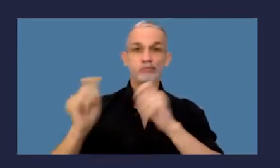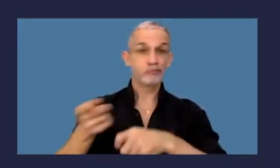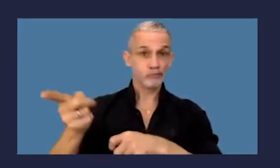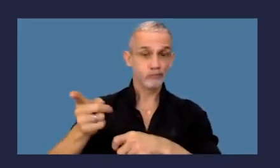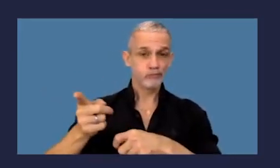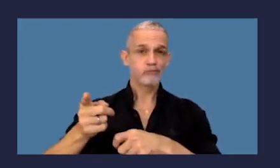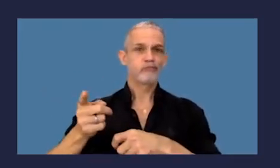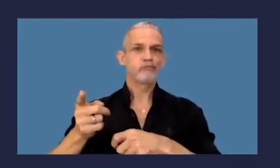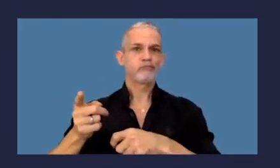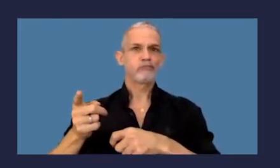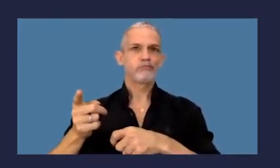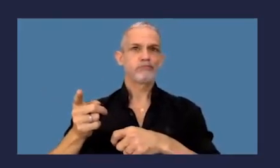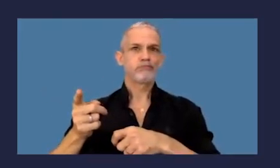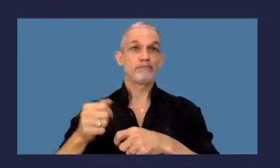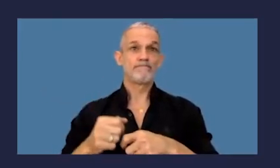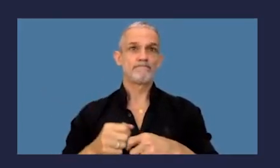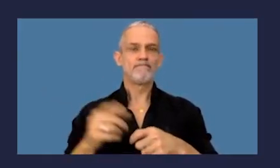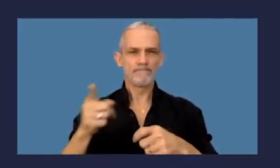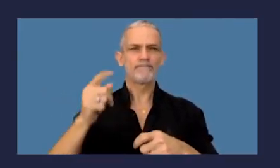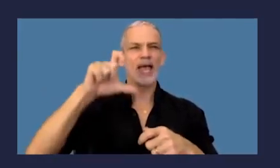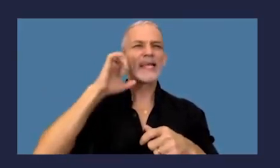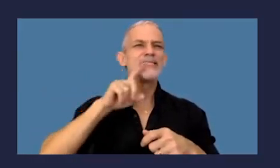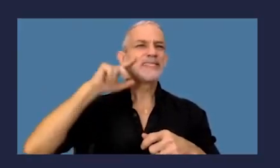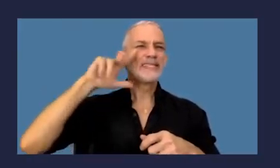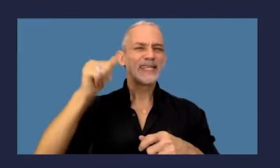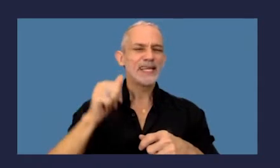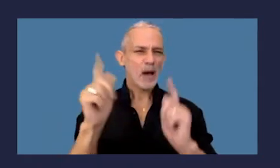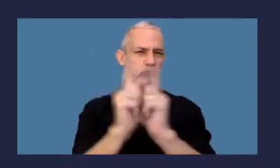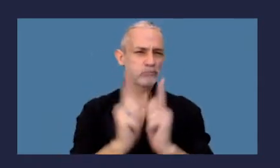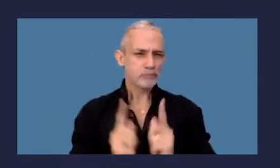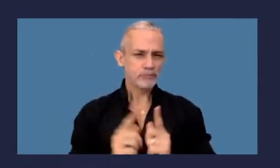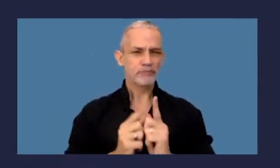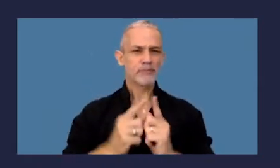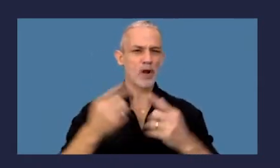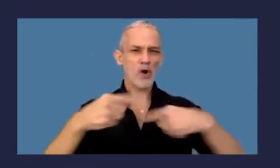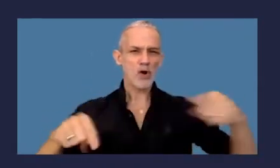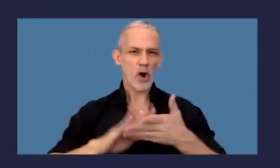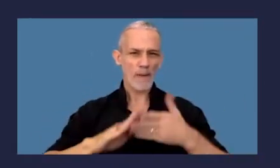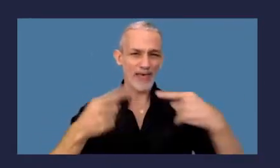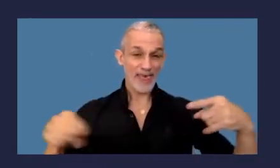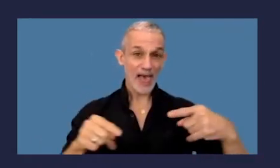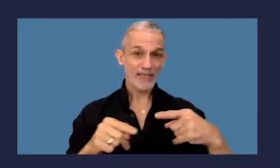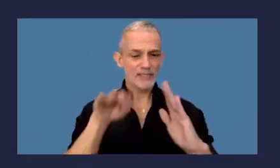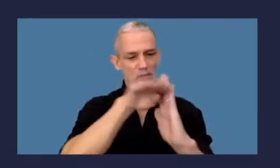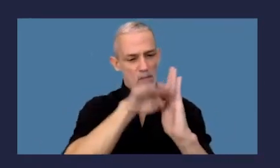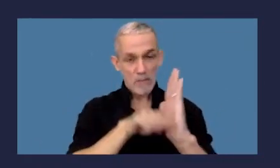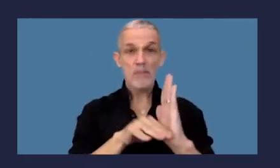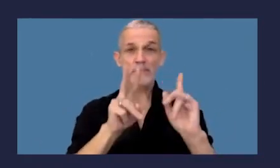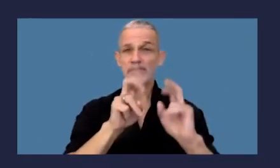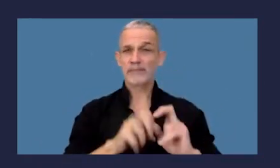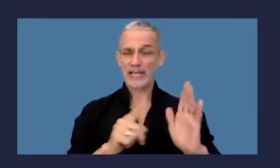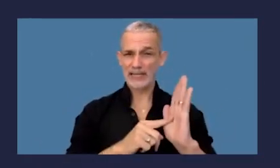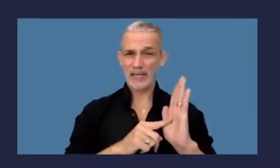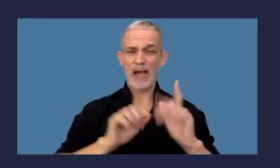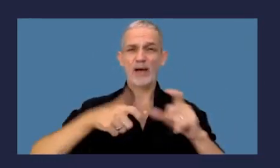Cristina, como se los mencioné recién, para poder abordar solamente